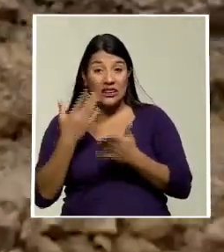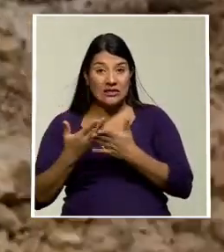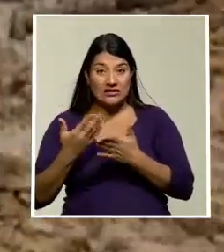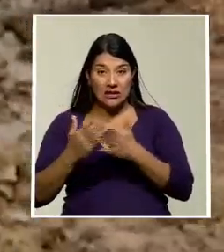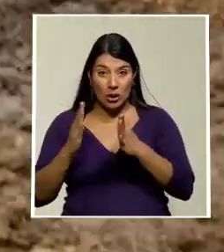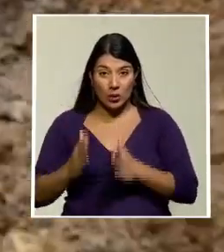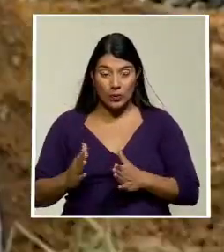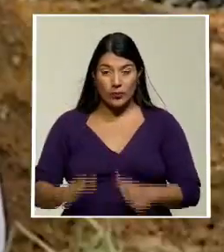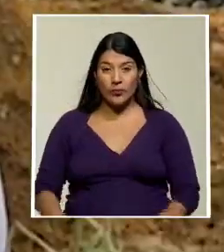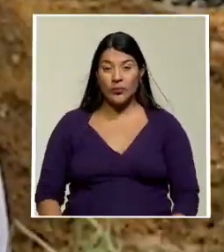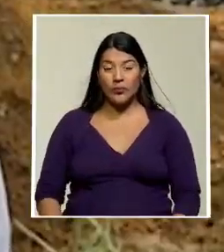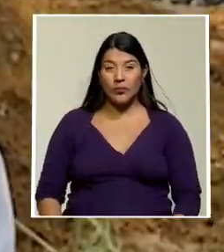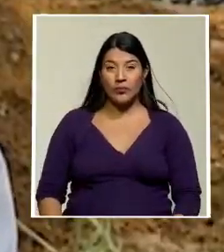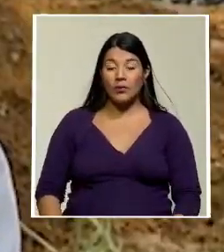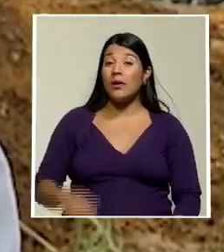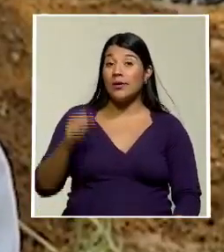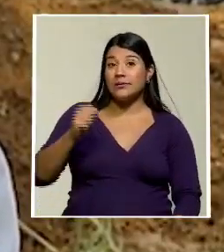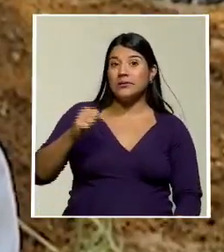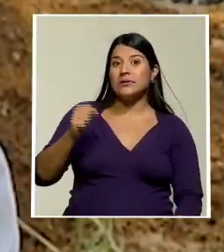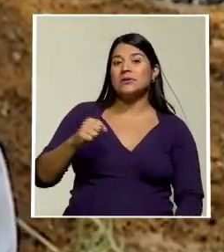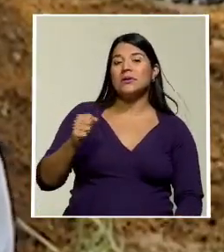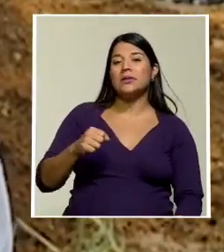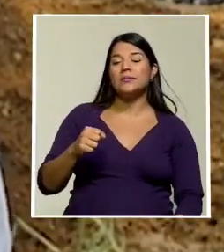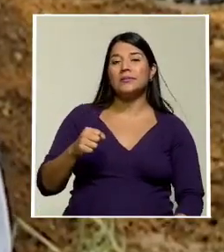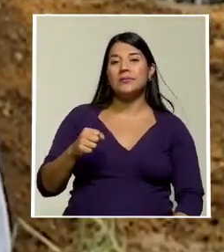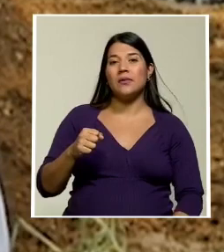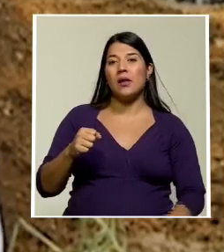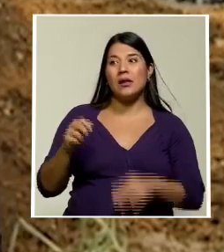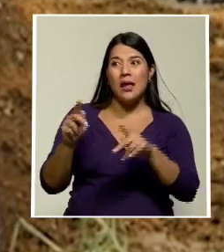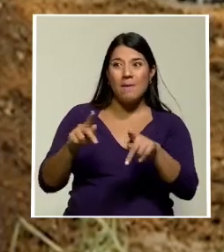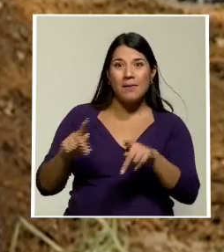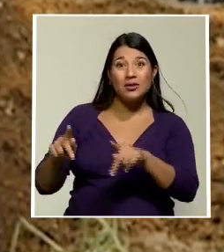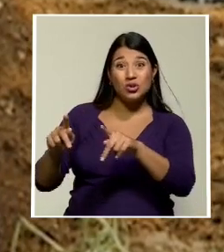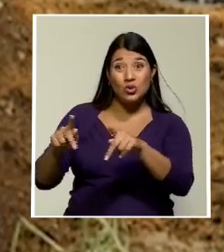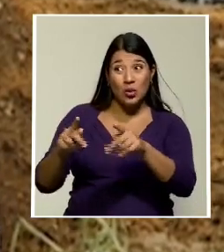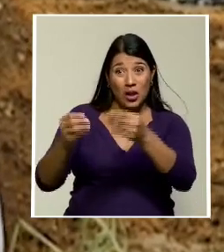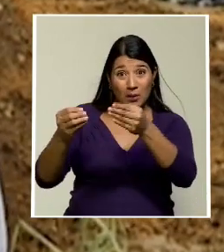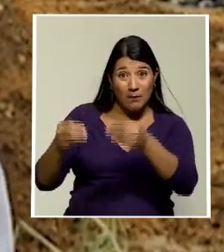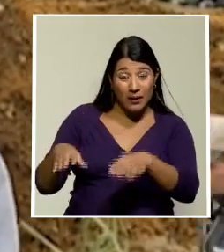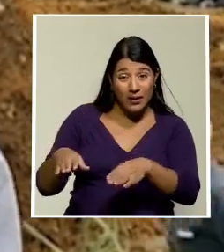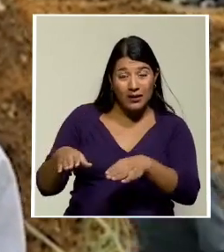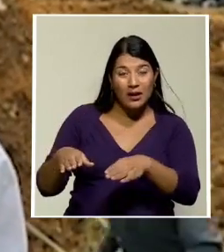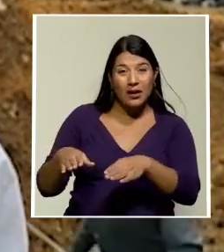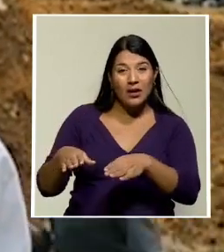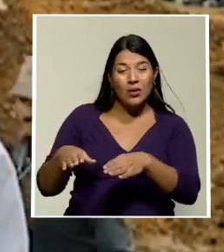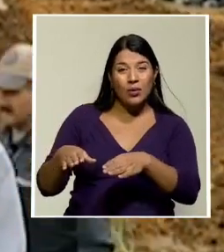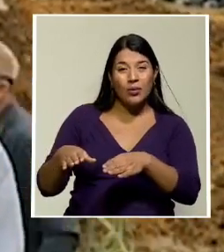tragedia si entre los centros de los desaparecidos hay personas de